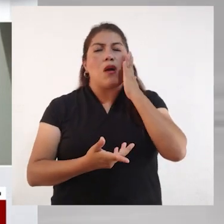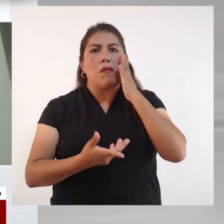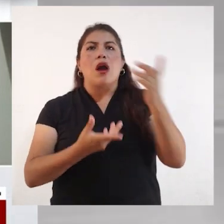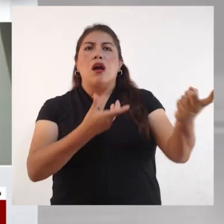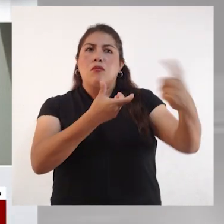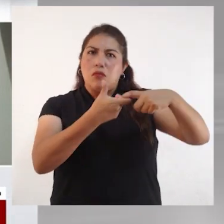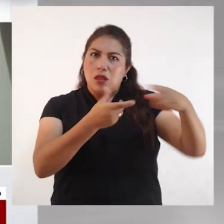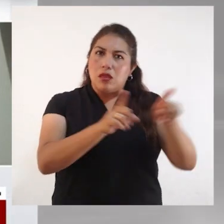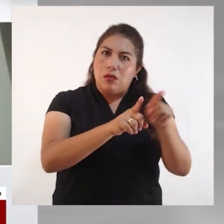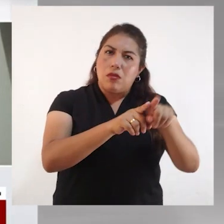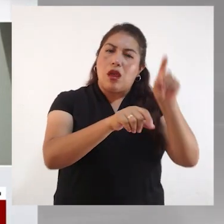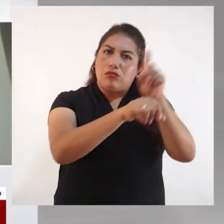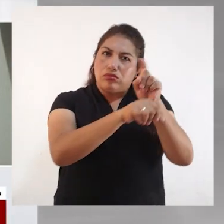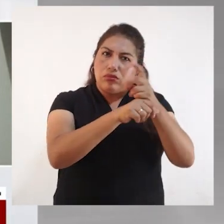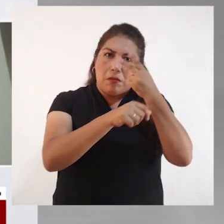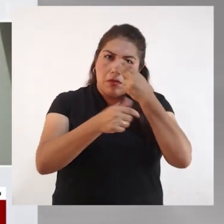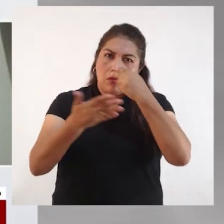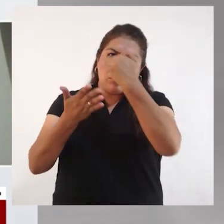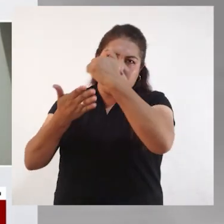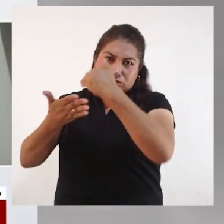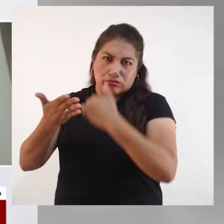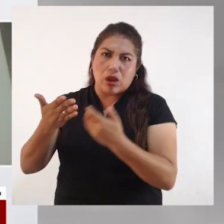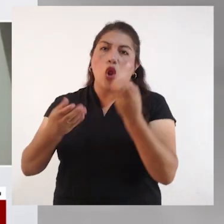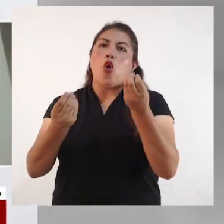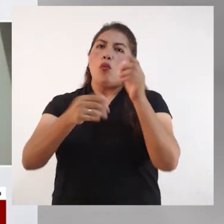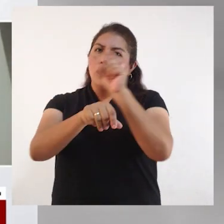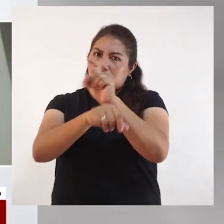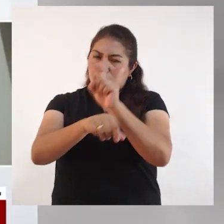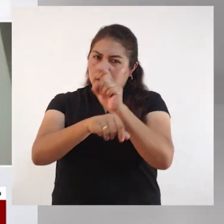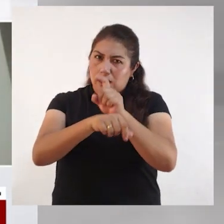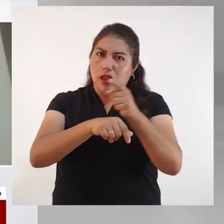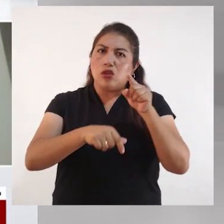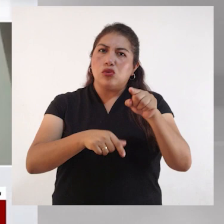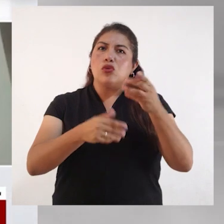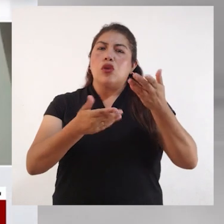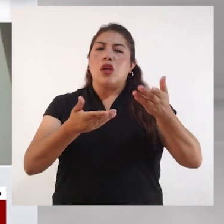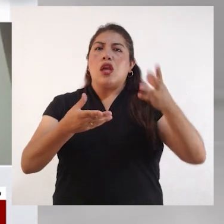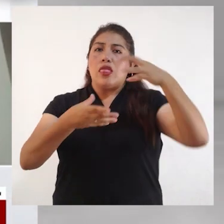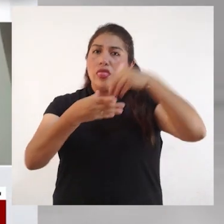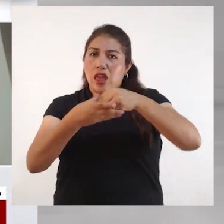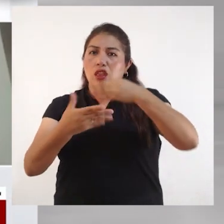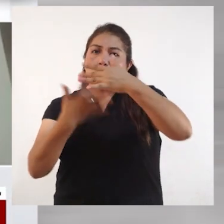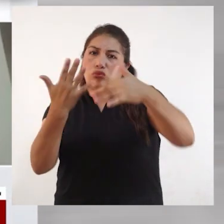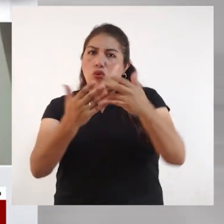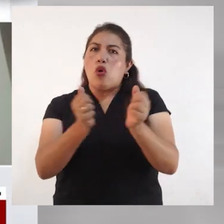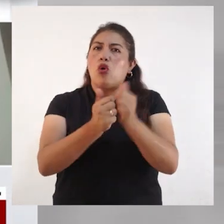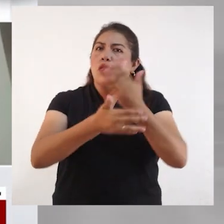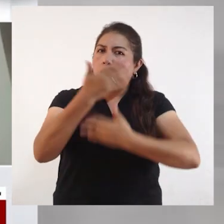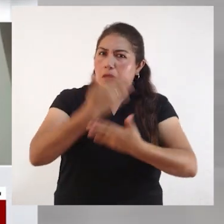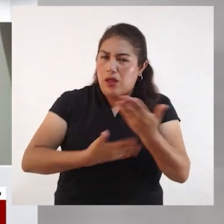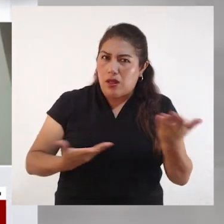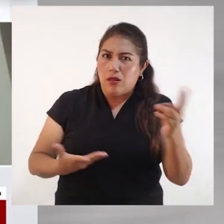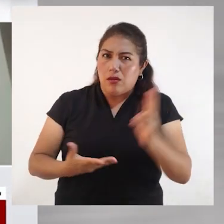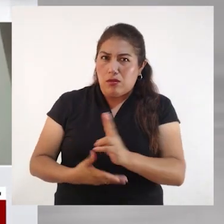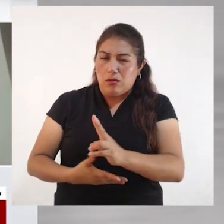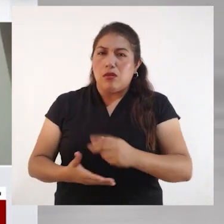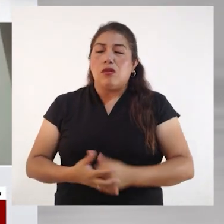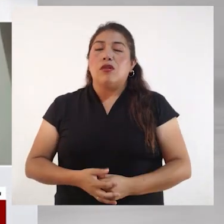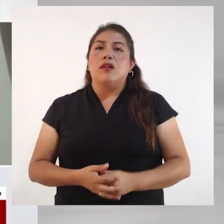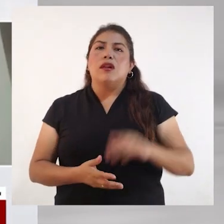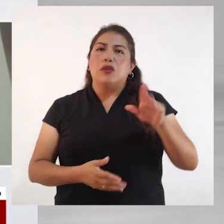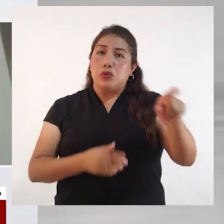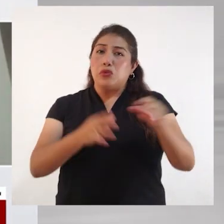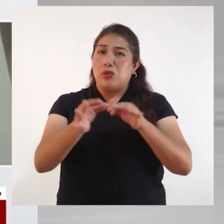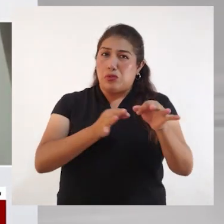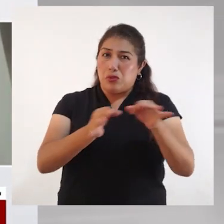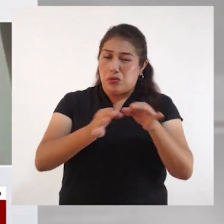de familia respecto a las metodologías pedagógicas que van a seguir sus hijos o hijas con discapacidad. Este punto que